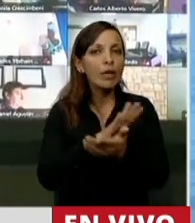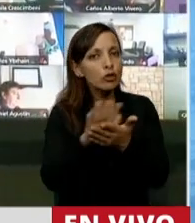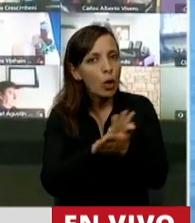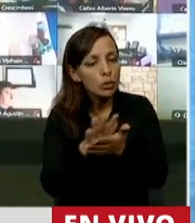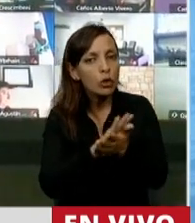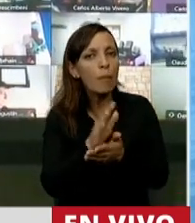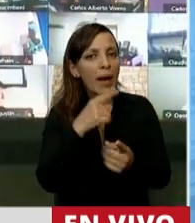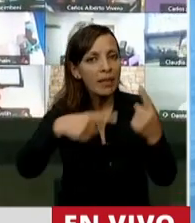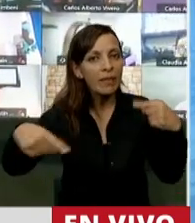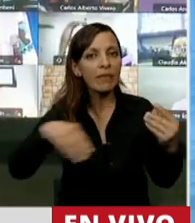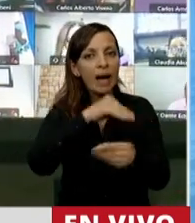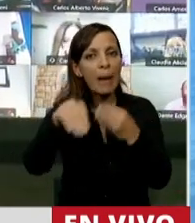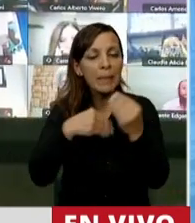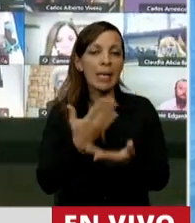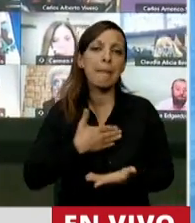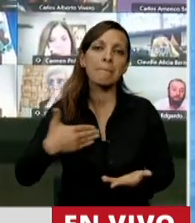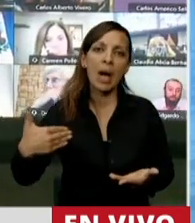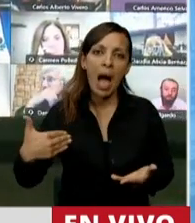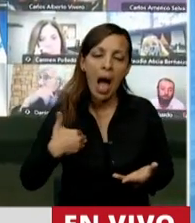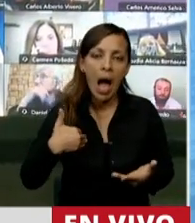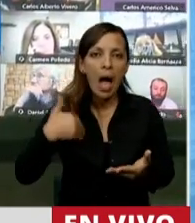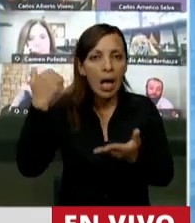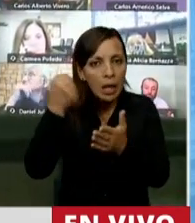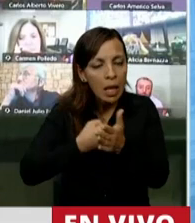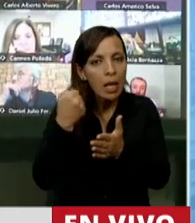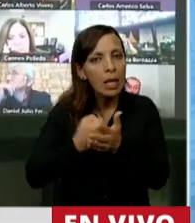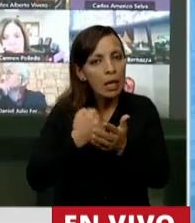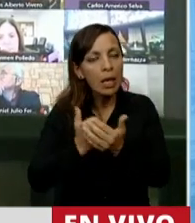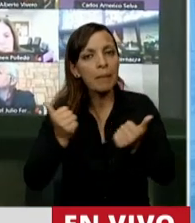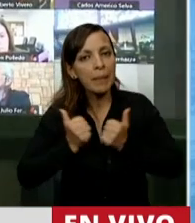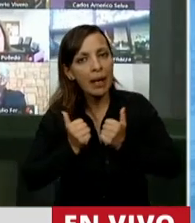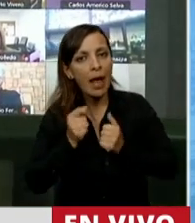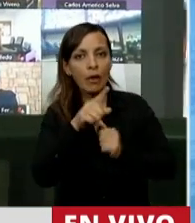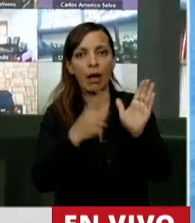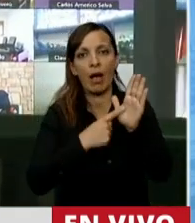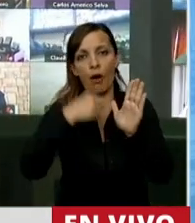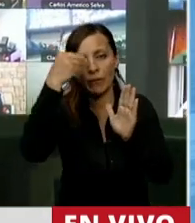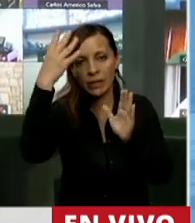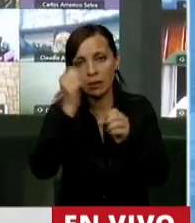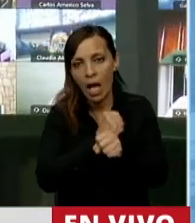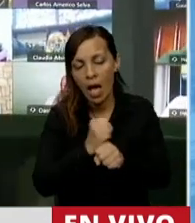familias y muchas madres que venían esperando esta reglamentación.